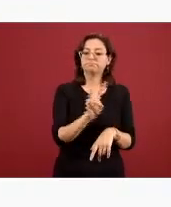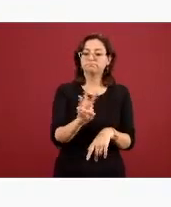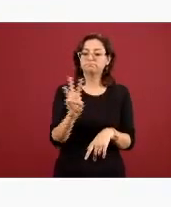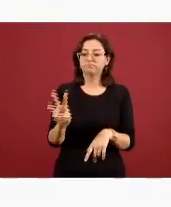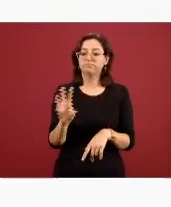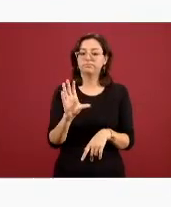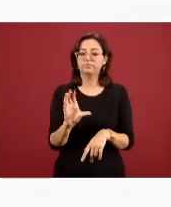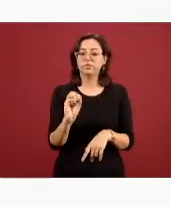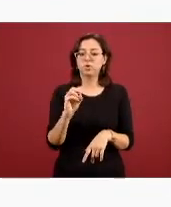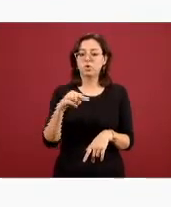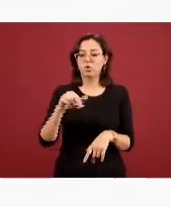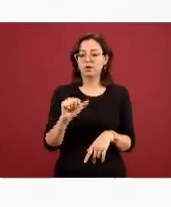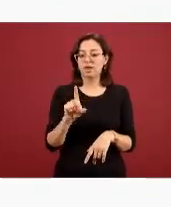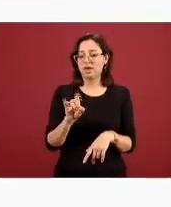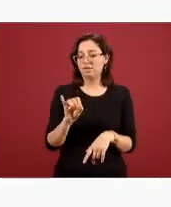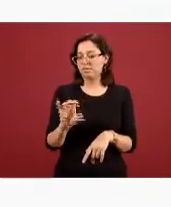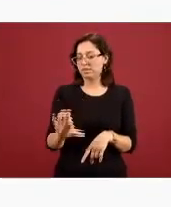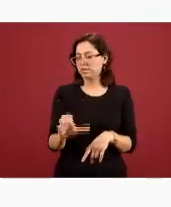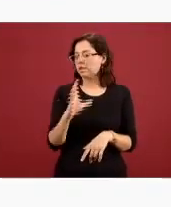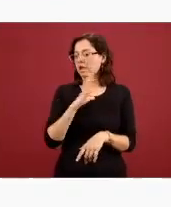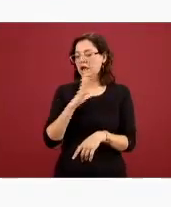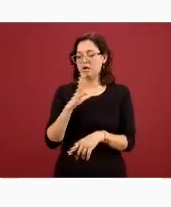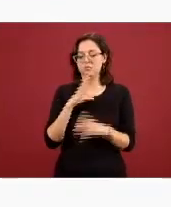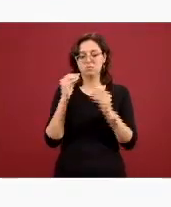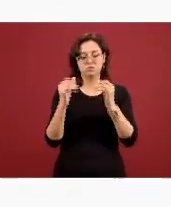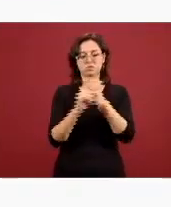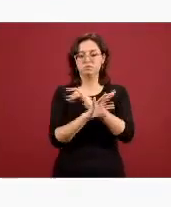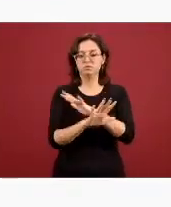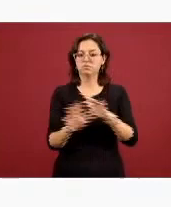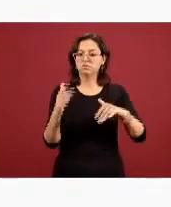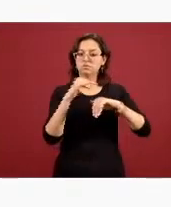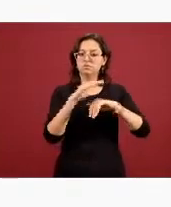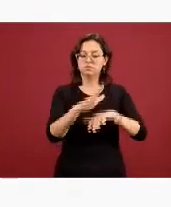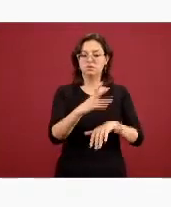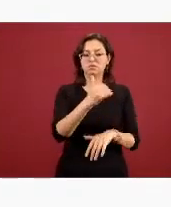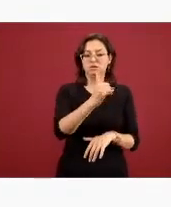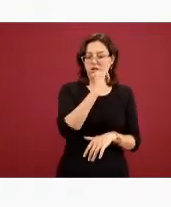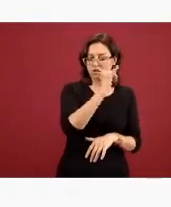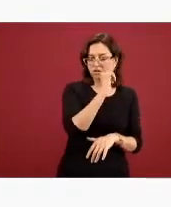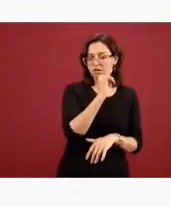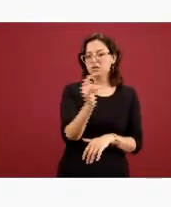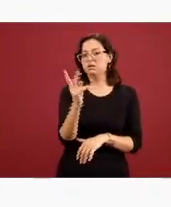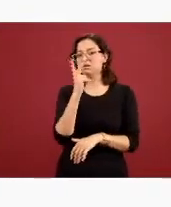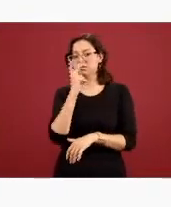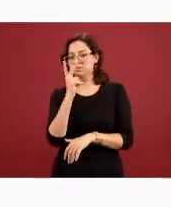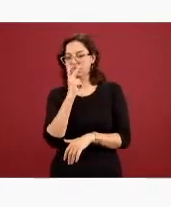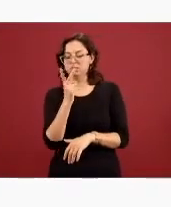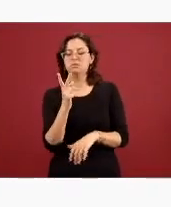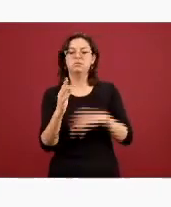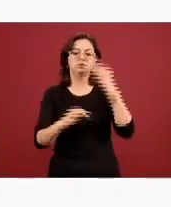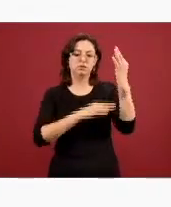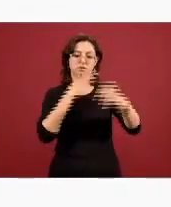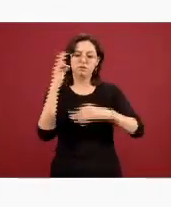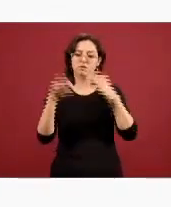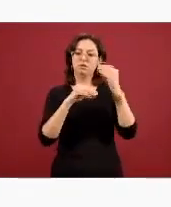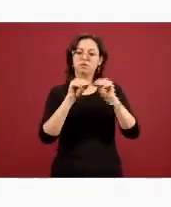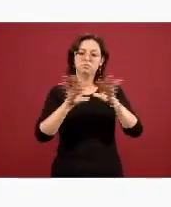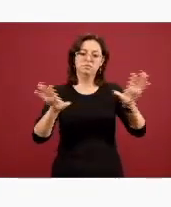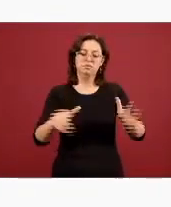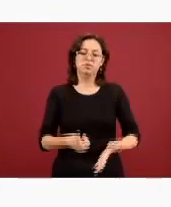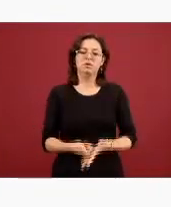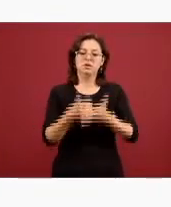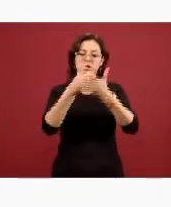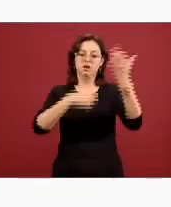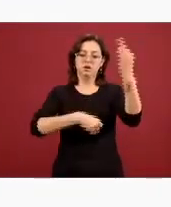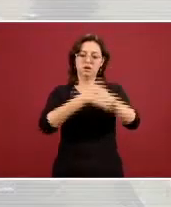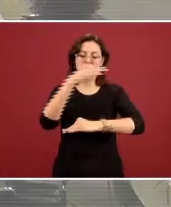CONADIC por ejemplo tenemos mucha información sobre alcohol y tabaco por favor difúndanla ayúdenos a todos vamos